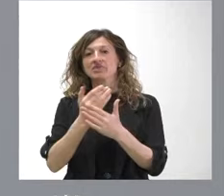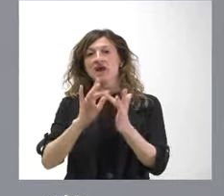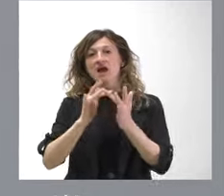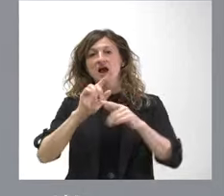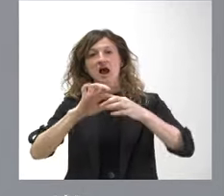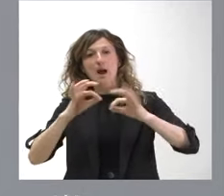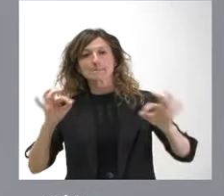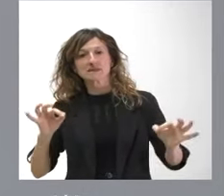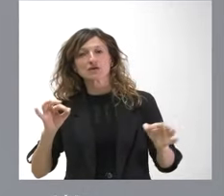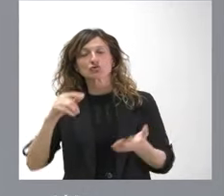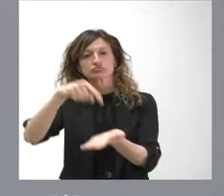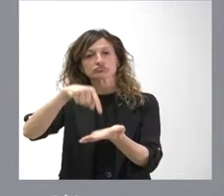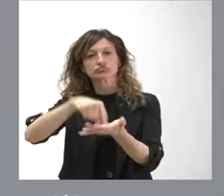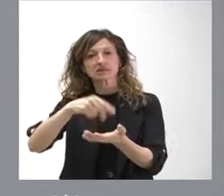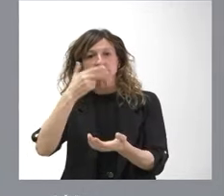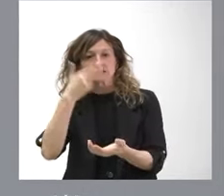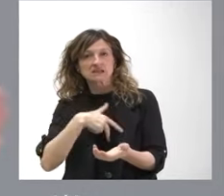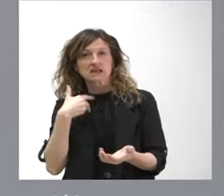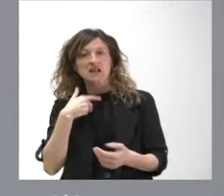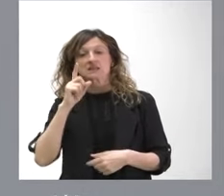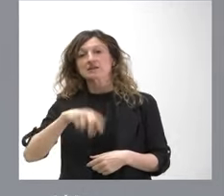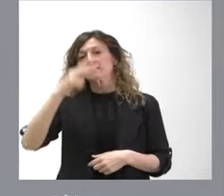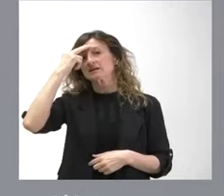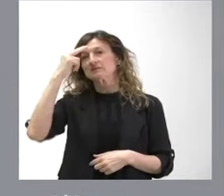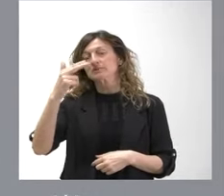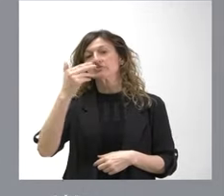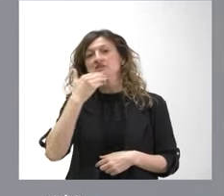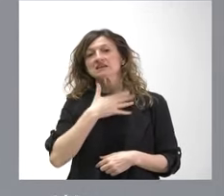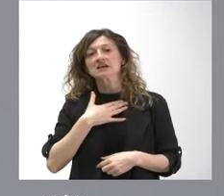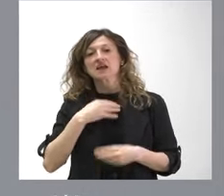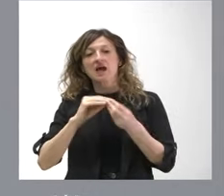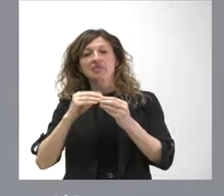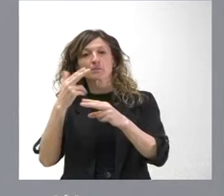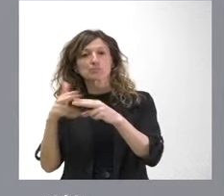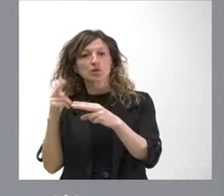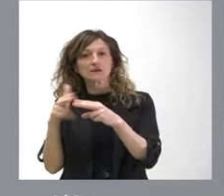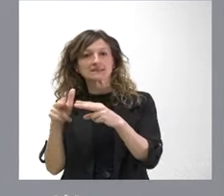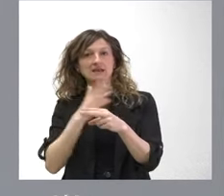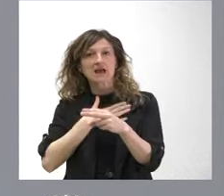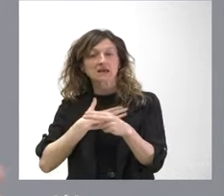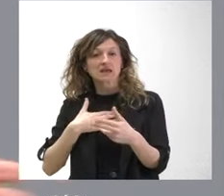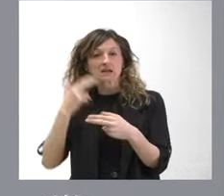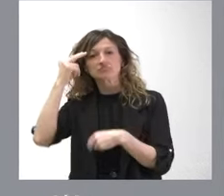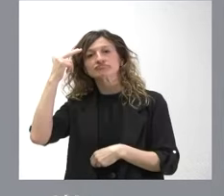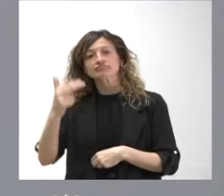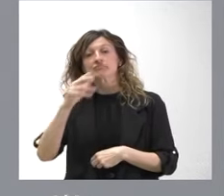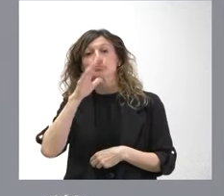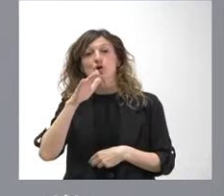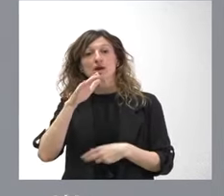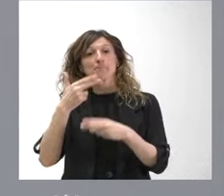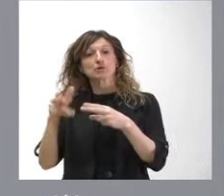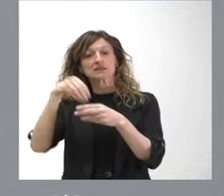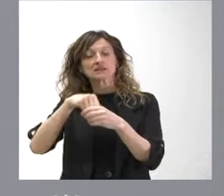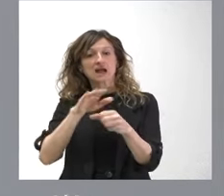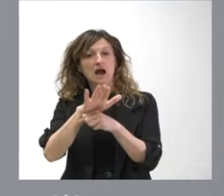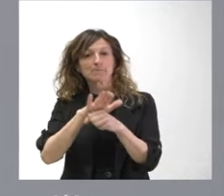hacer reivindicaciones de interés general y también respetamos a aquellos que quieren hacer política porque también la política pues tiene un ámbito de